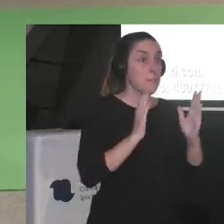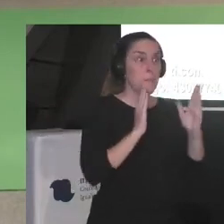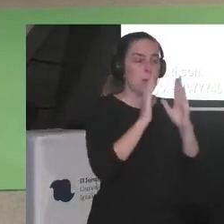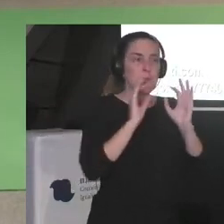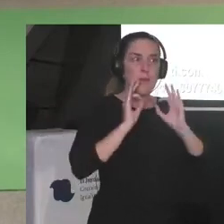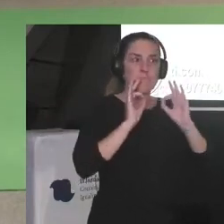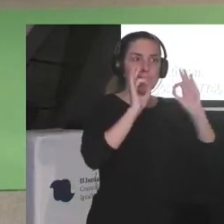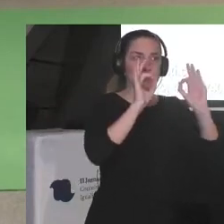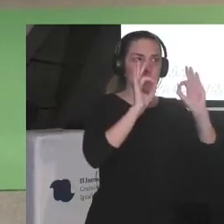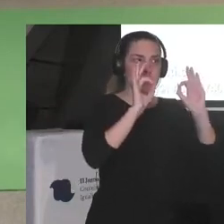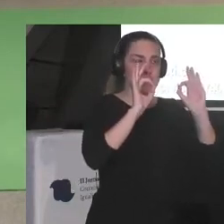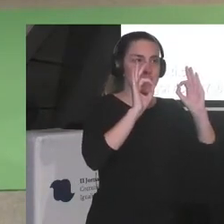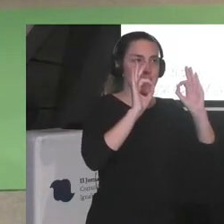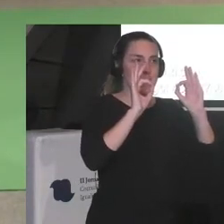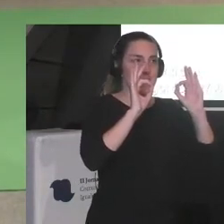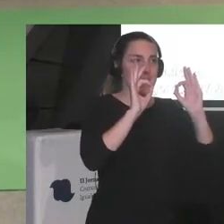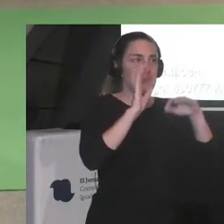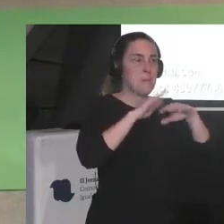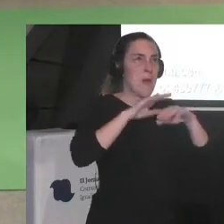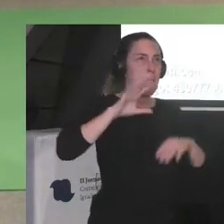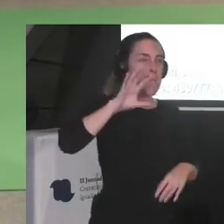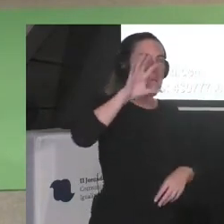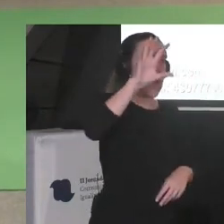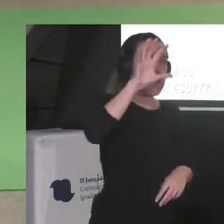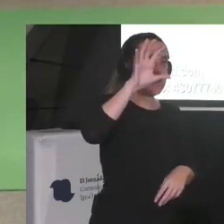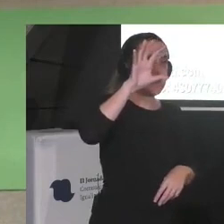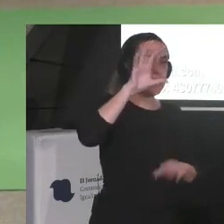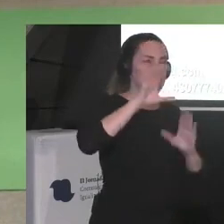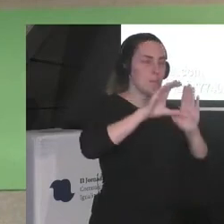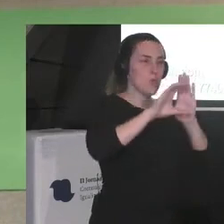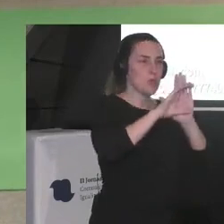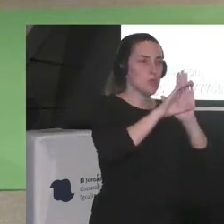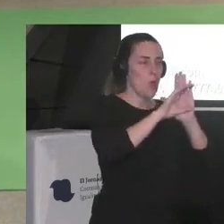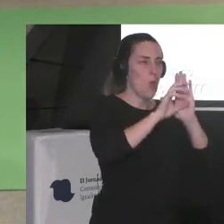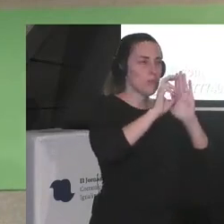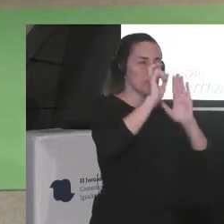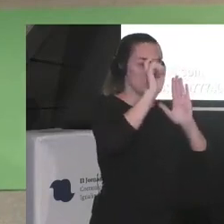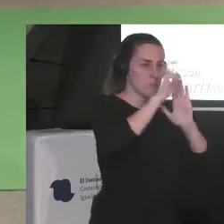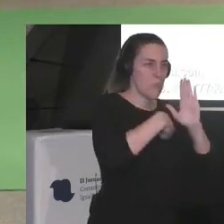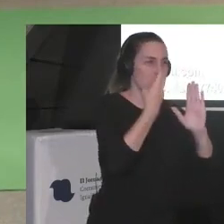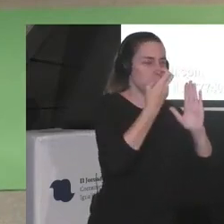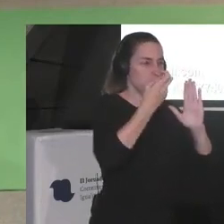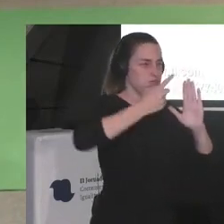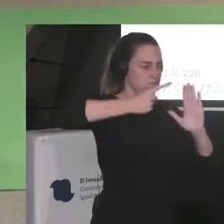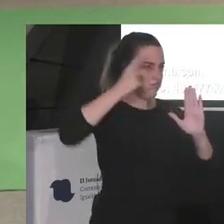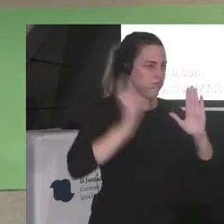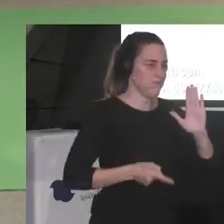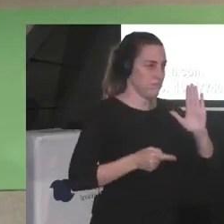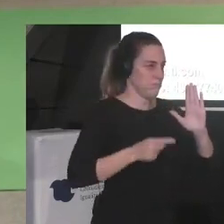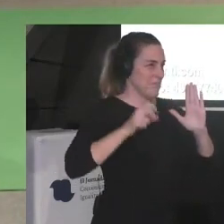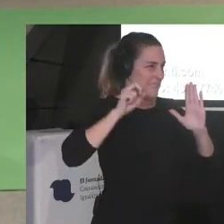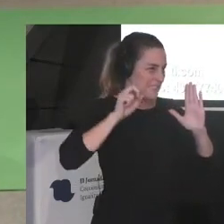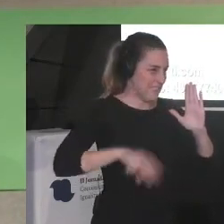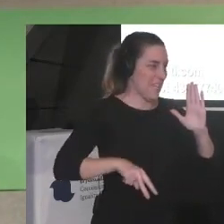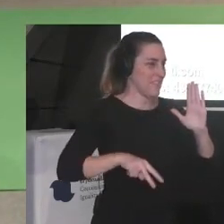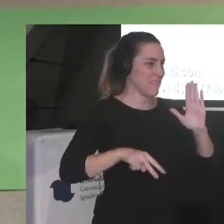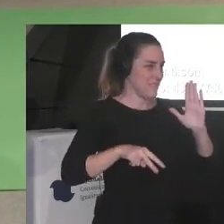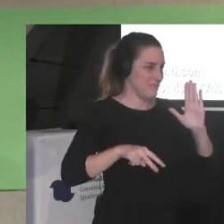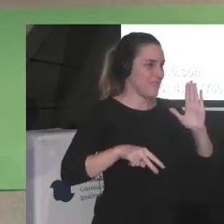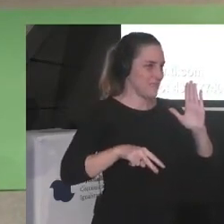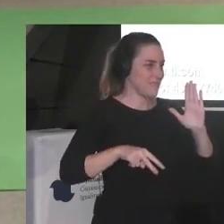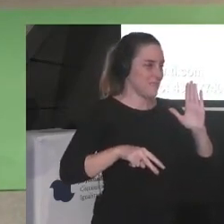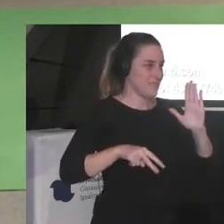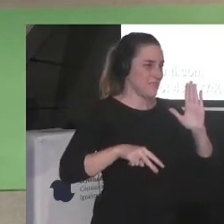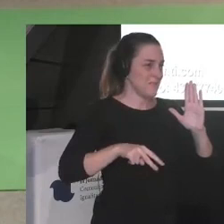fundar otra vez ese país con una nueva constitución no pinochetista no que vengan no de un dictador